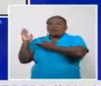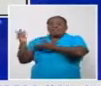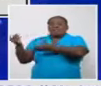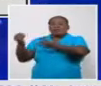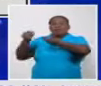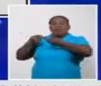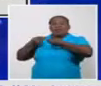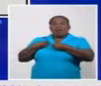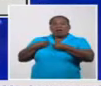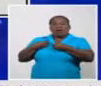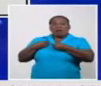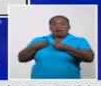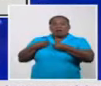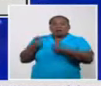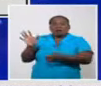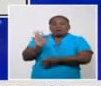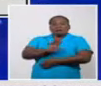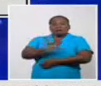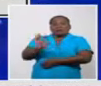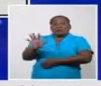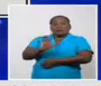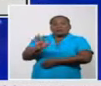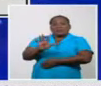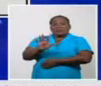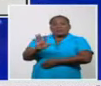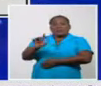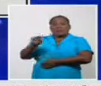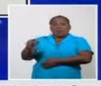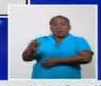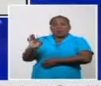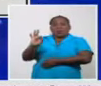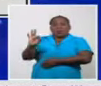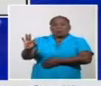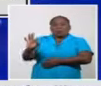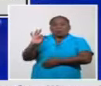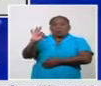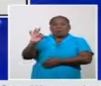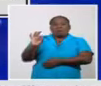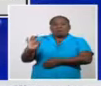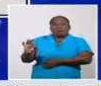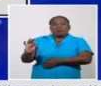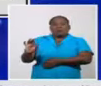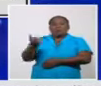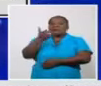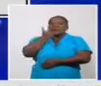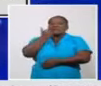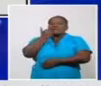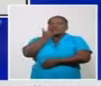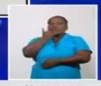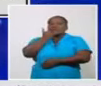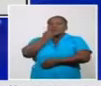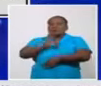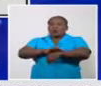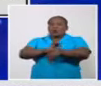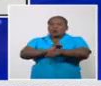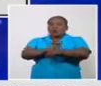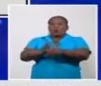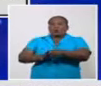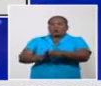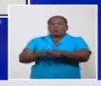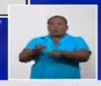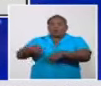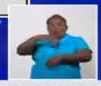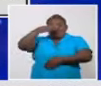,8% de toda la incidencia de casos confirmados en Cuba